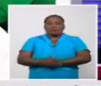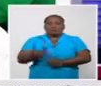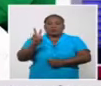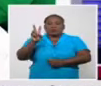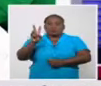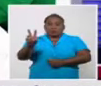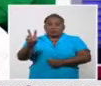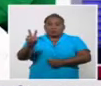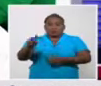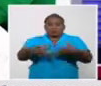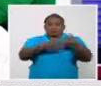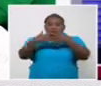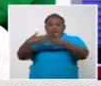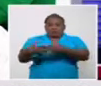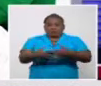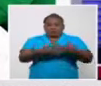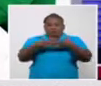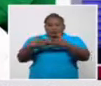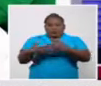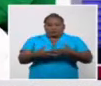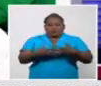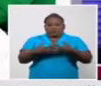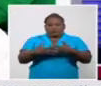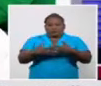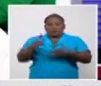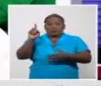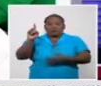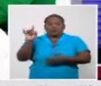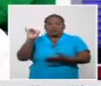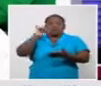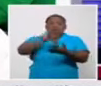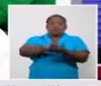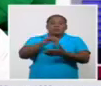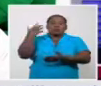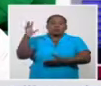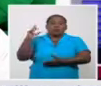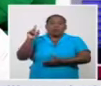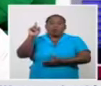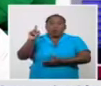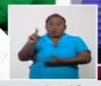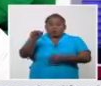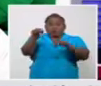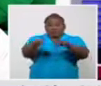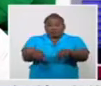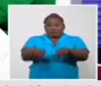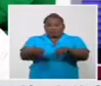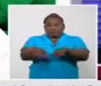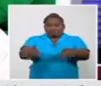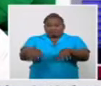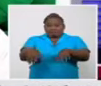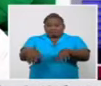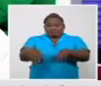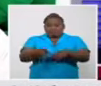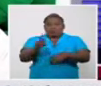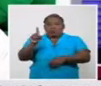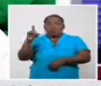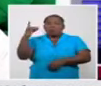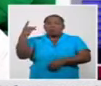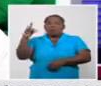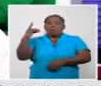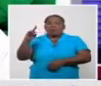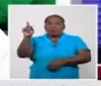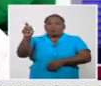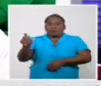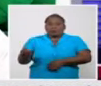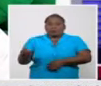inundenses, uno importado y uno de transmisión autóctona. Un boliviano de